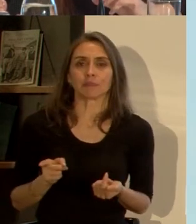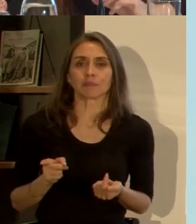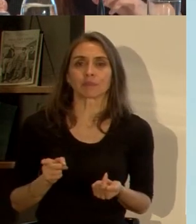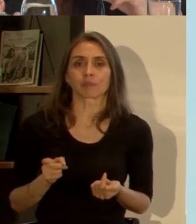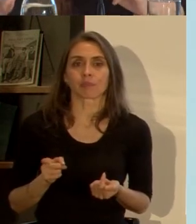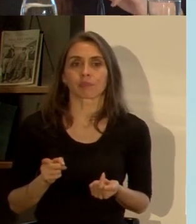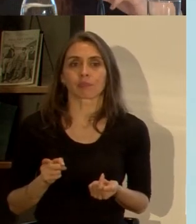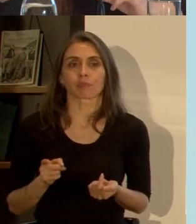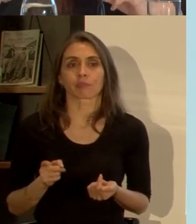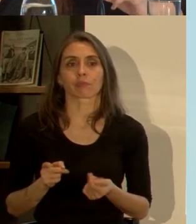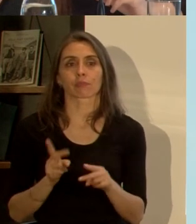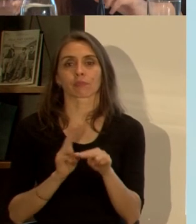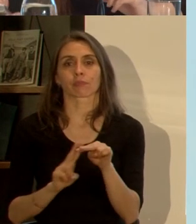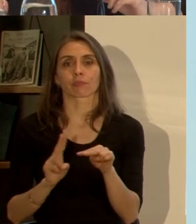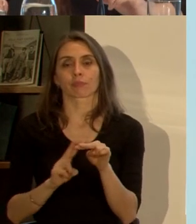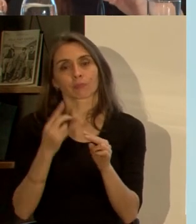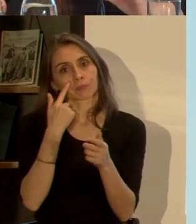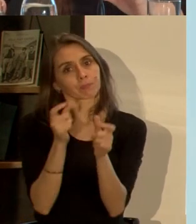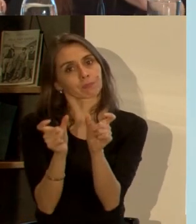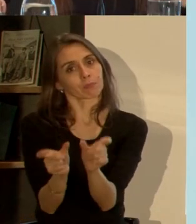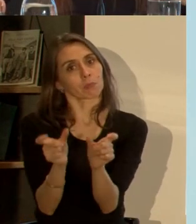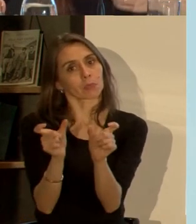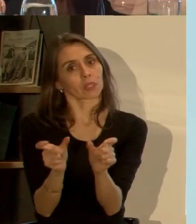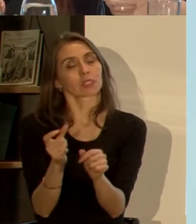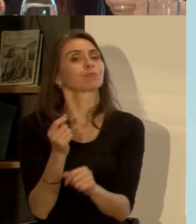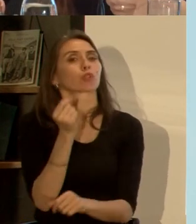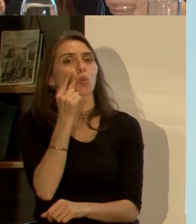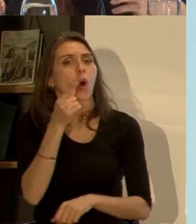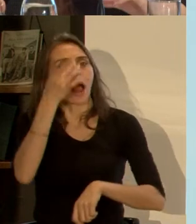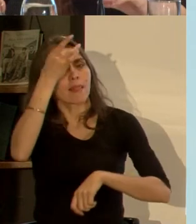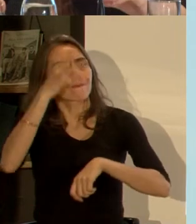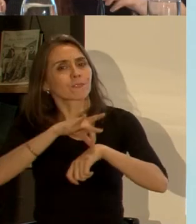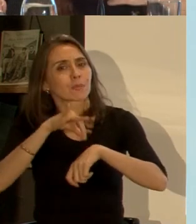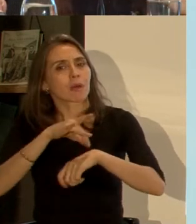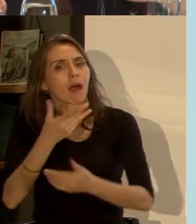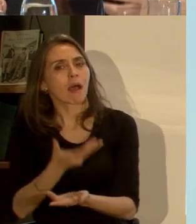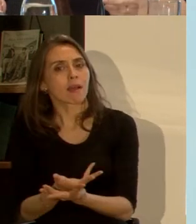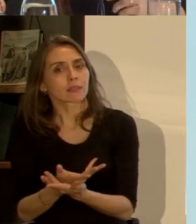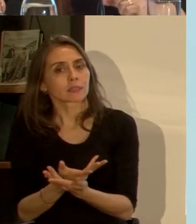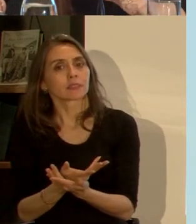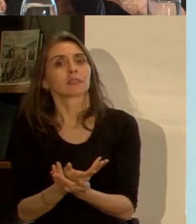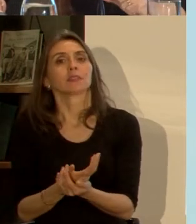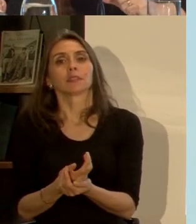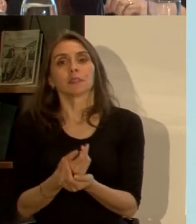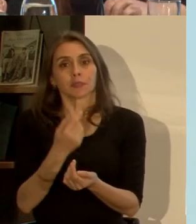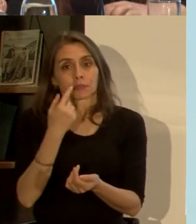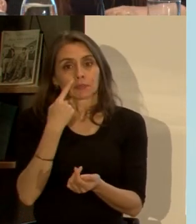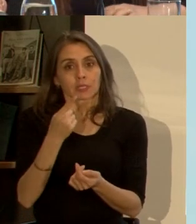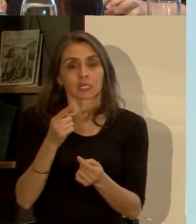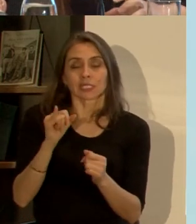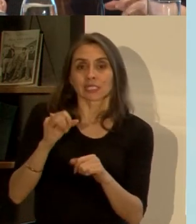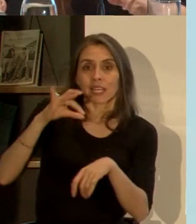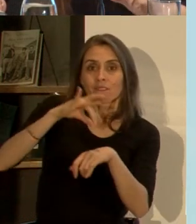hacer una vigilancia epidemiológica hacemos análisis de los eventos tanto nacionales como